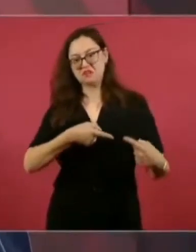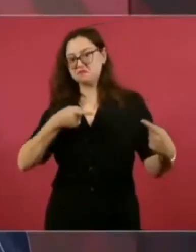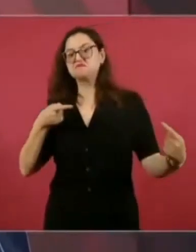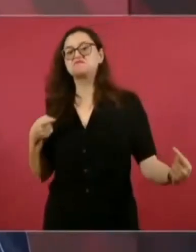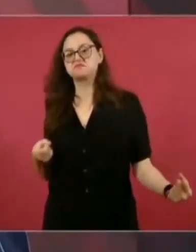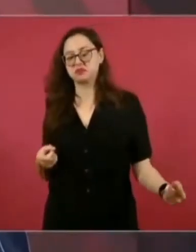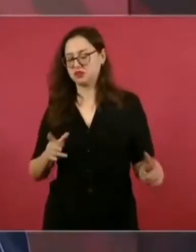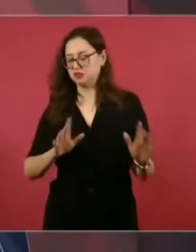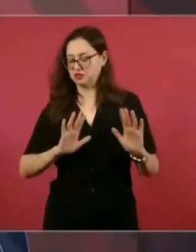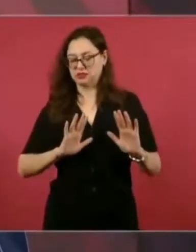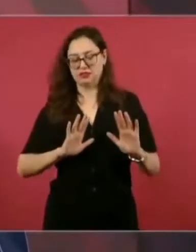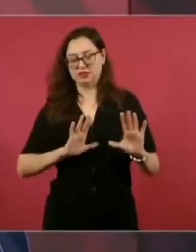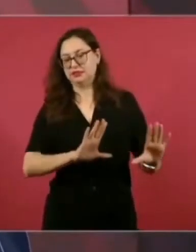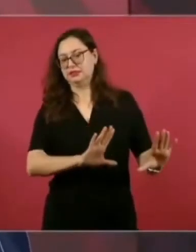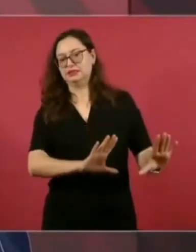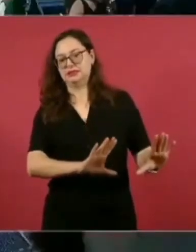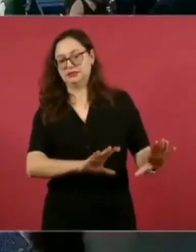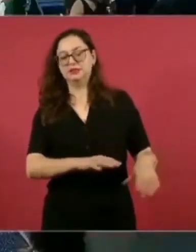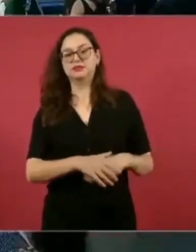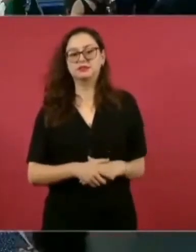conservadores,